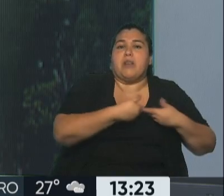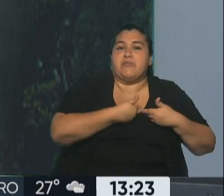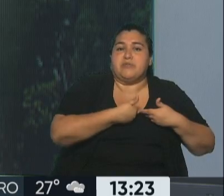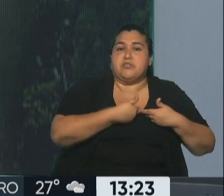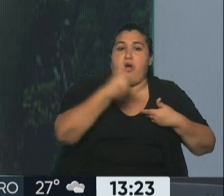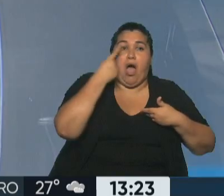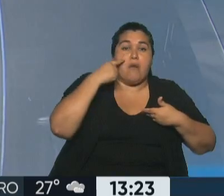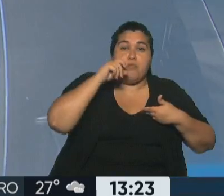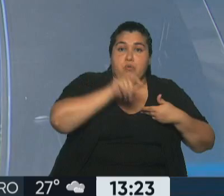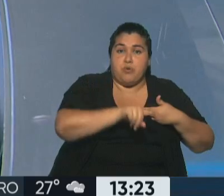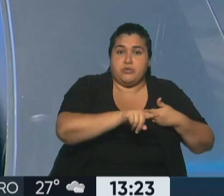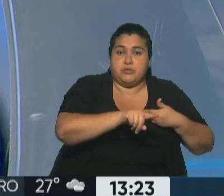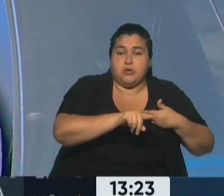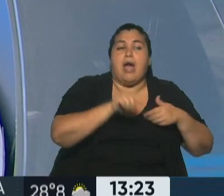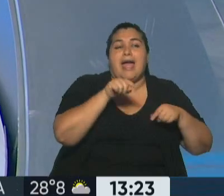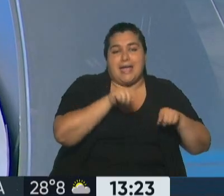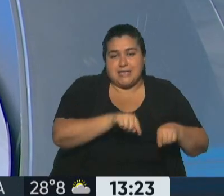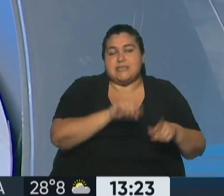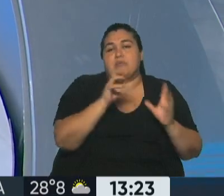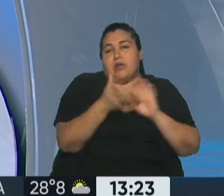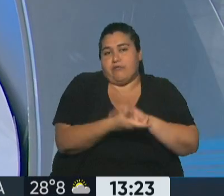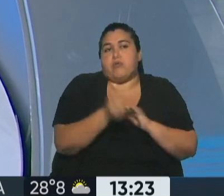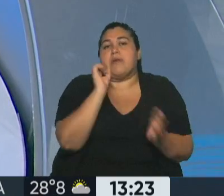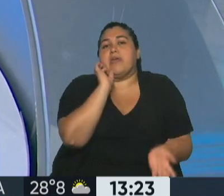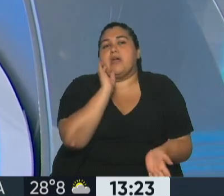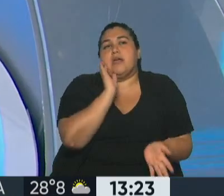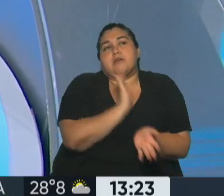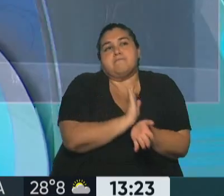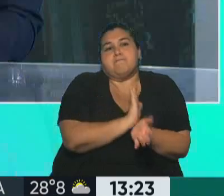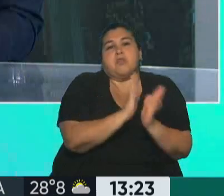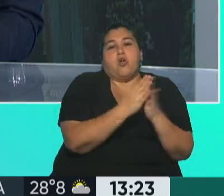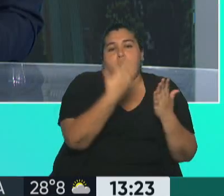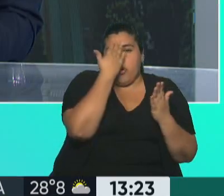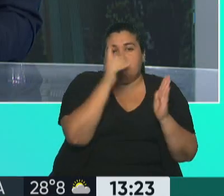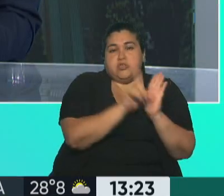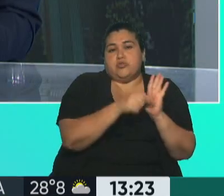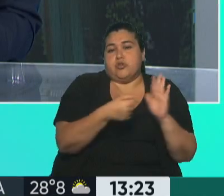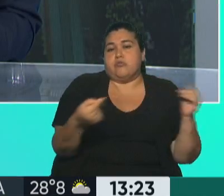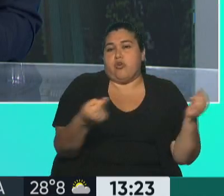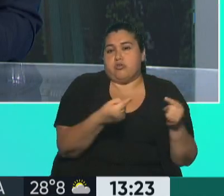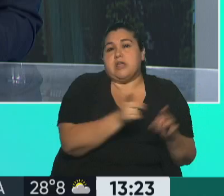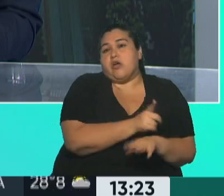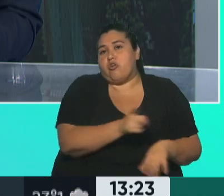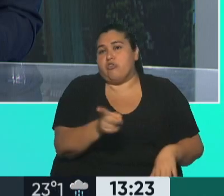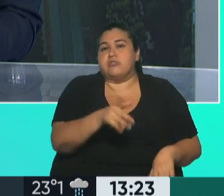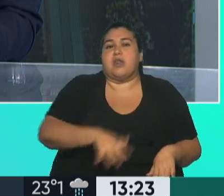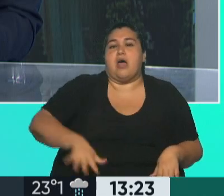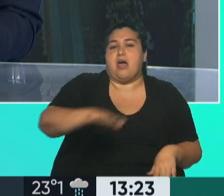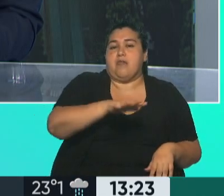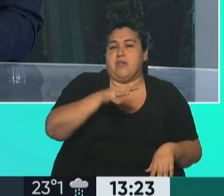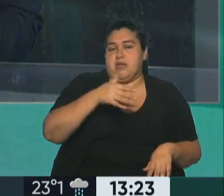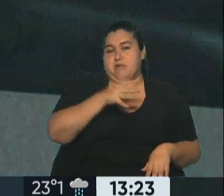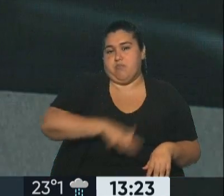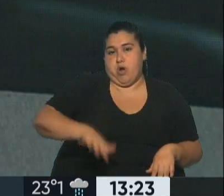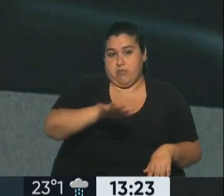estamos ante una forma de atentar contra el orden constitucional y la democracia, que para la Constitución es inindultable. Claro, doctor,